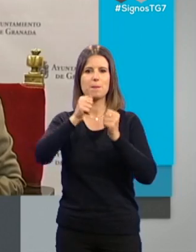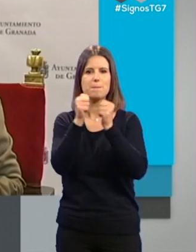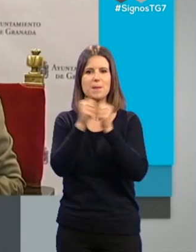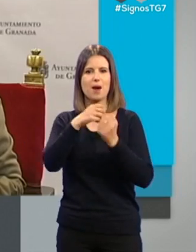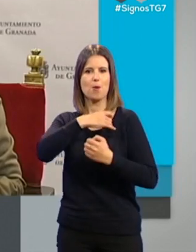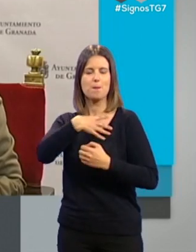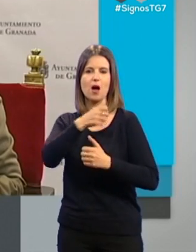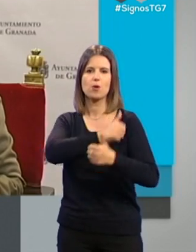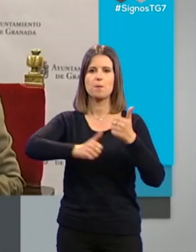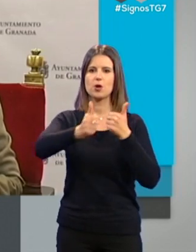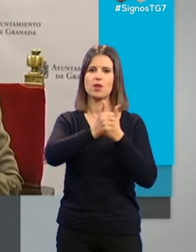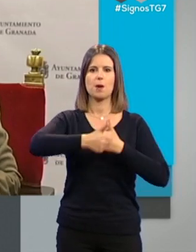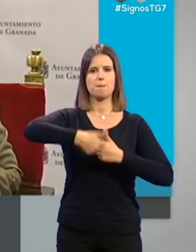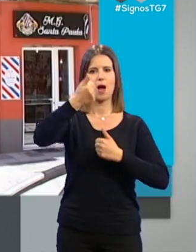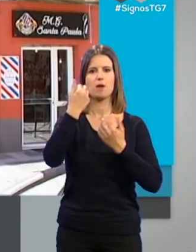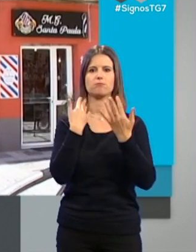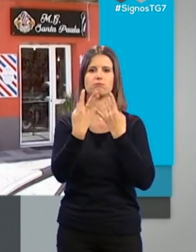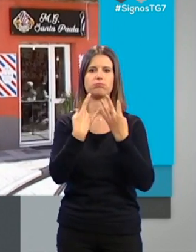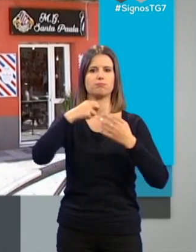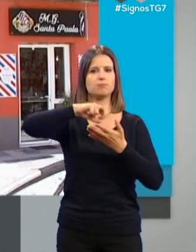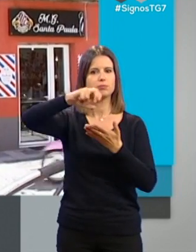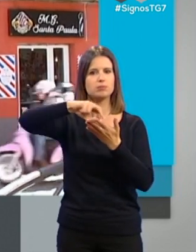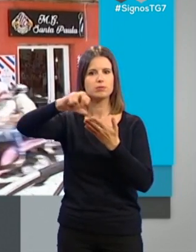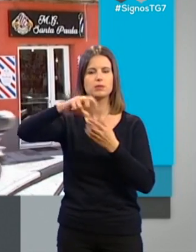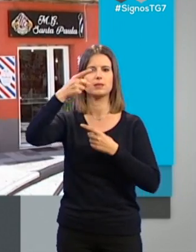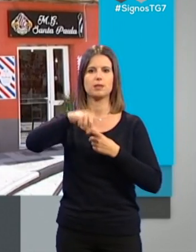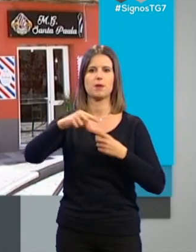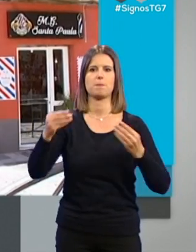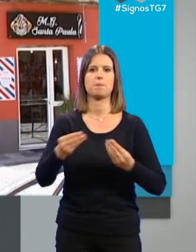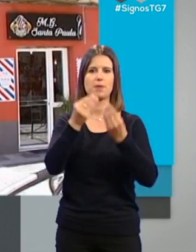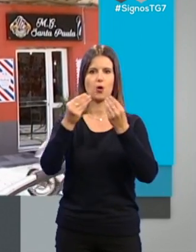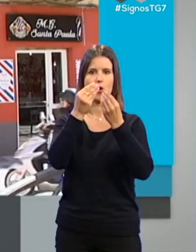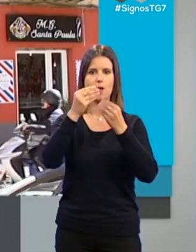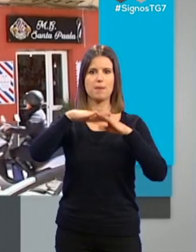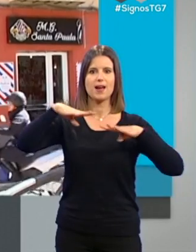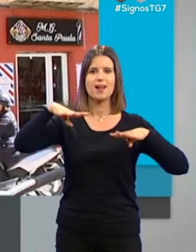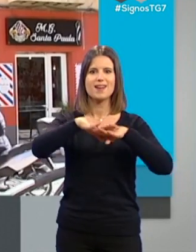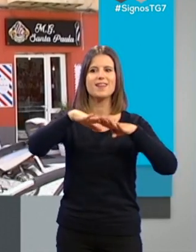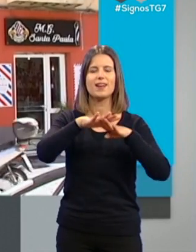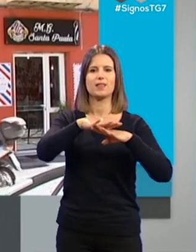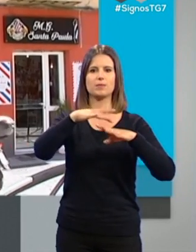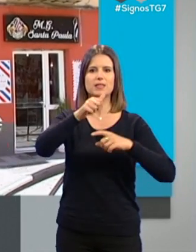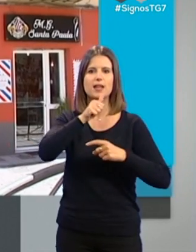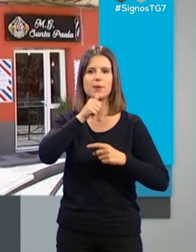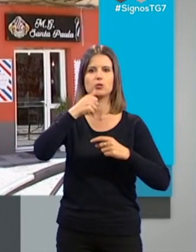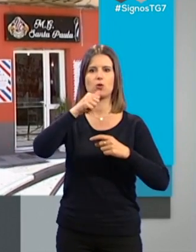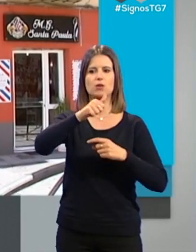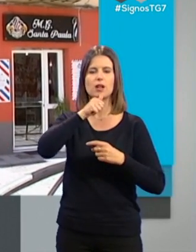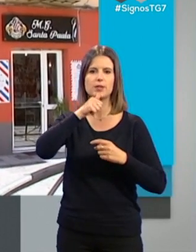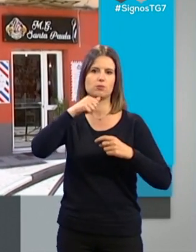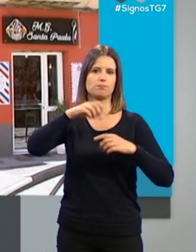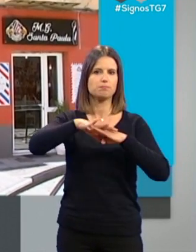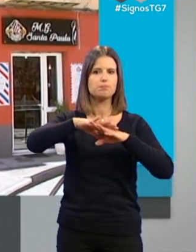prioridad al tráfico peatonal. Vamos a hacer mejoras en redes de saneamiento y abastecimiento, con lo cual